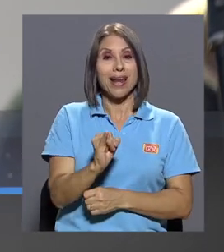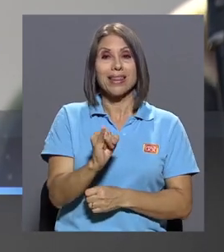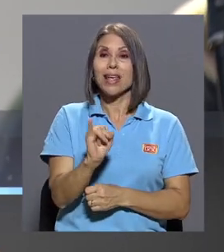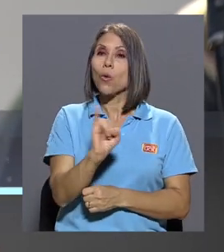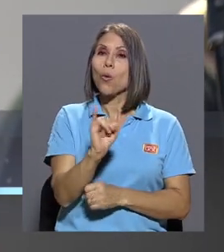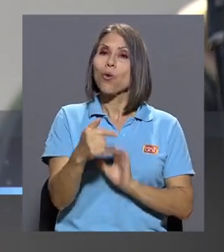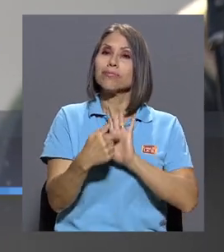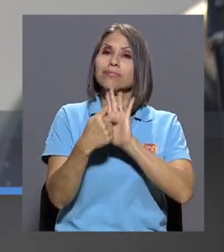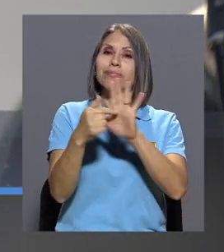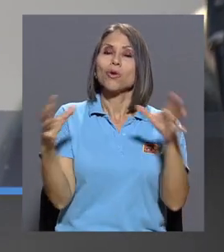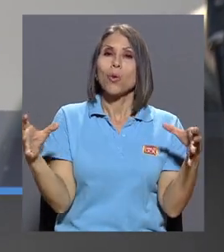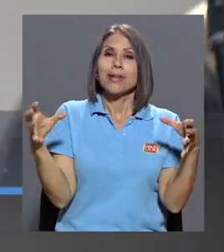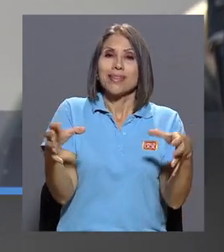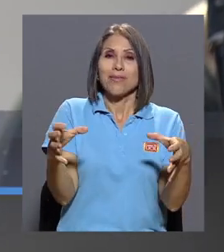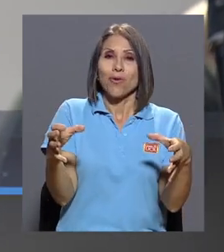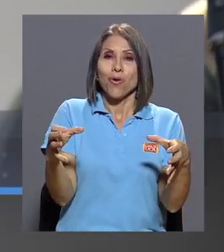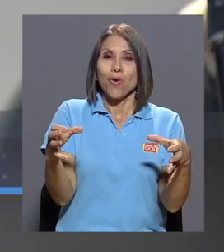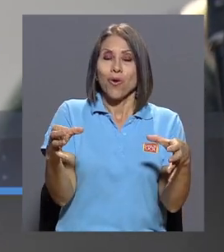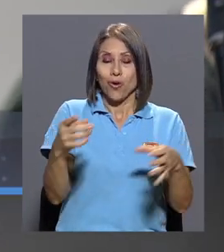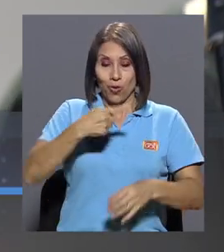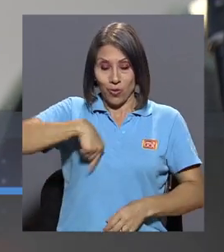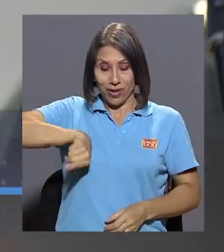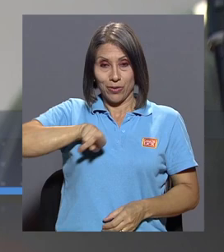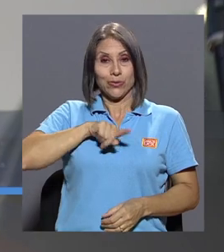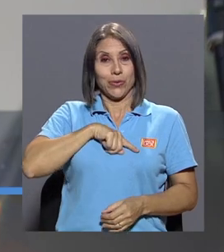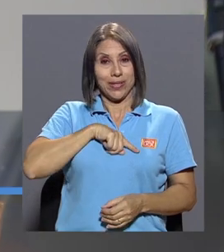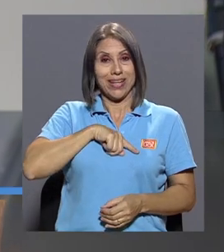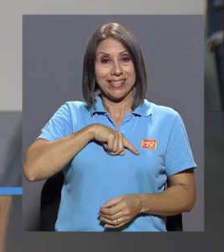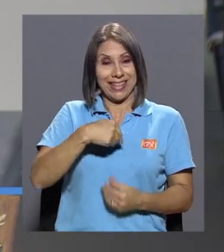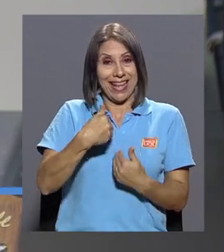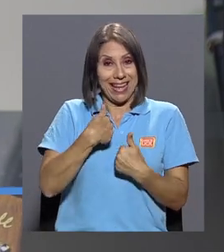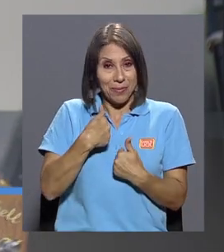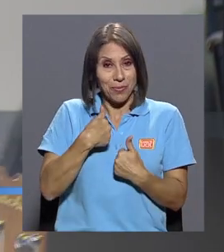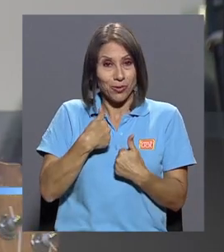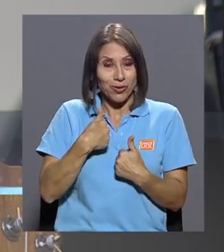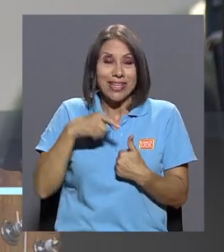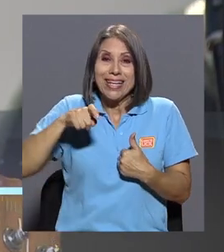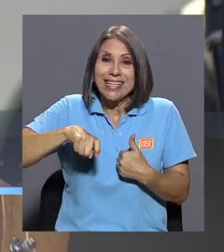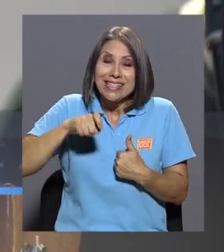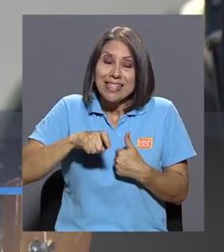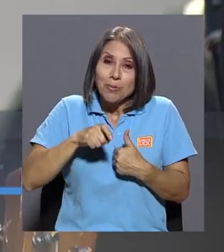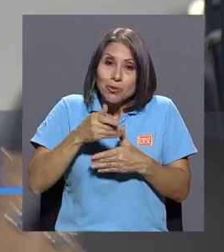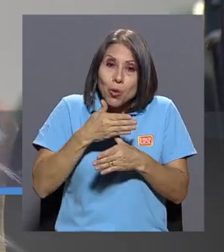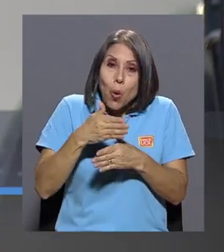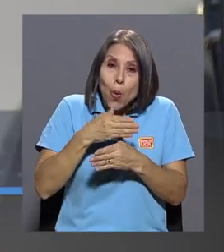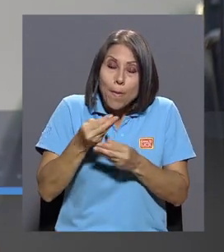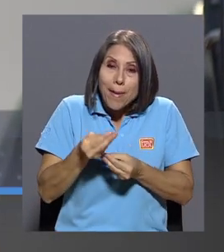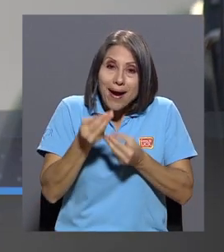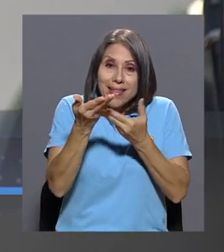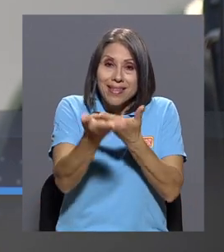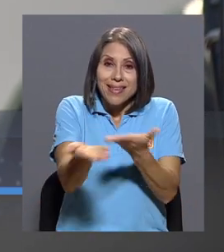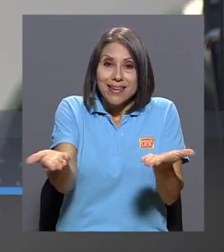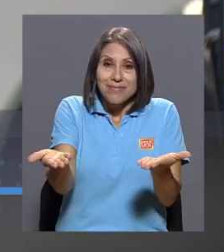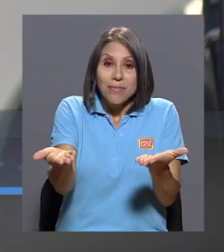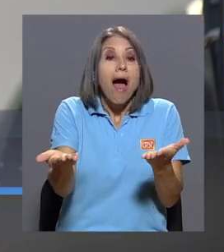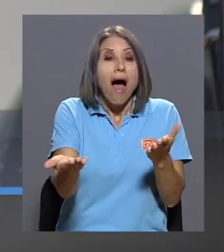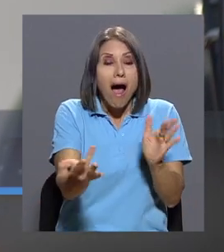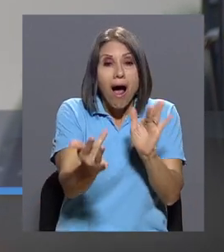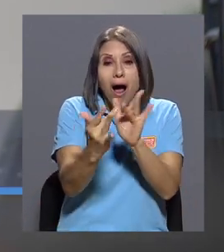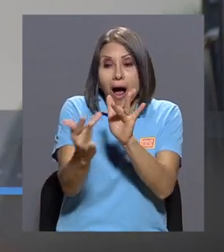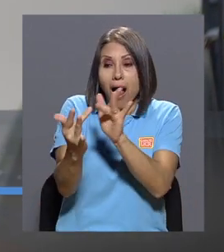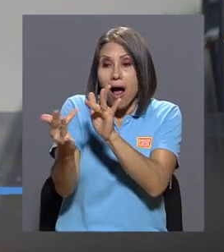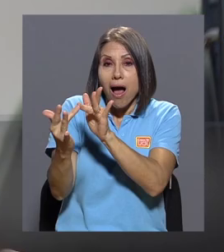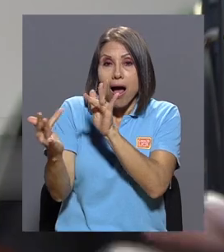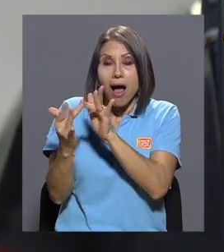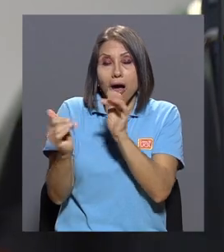nuestra necesidad de compartir lo que nosotras tenemos y encontramos conectado con lo que hacen